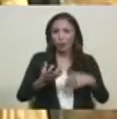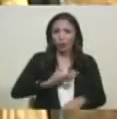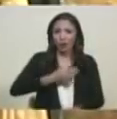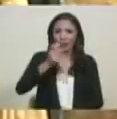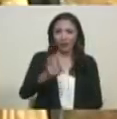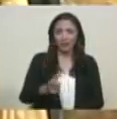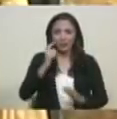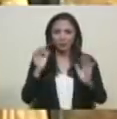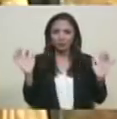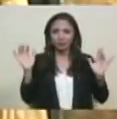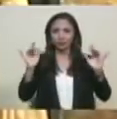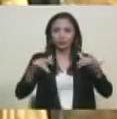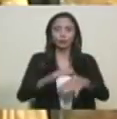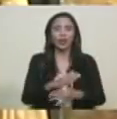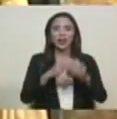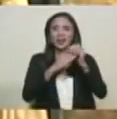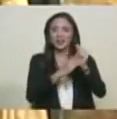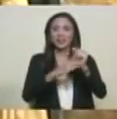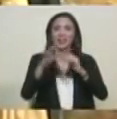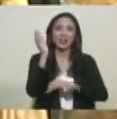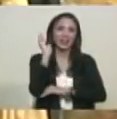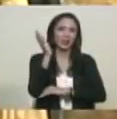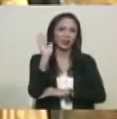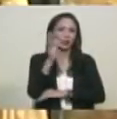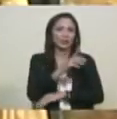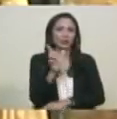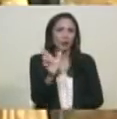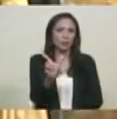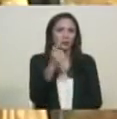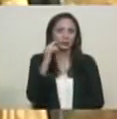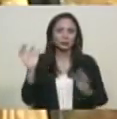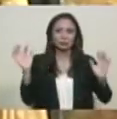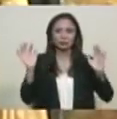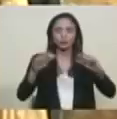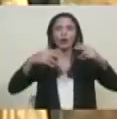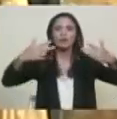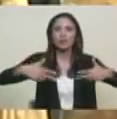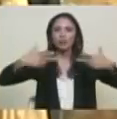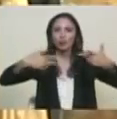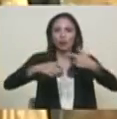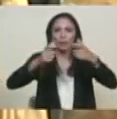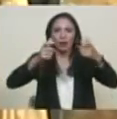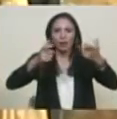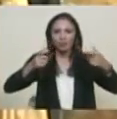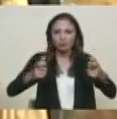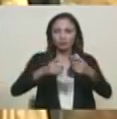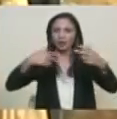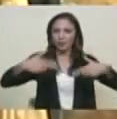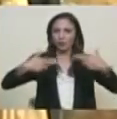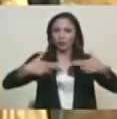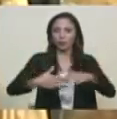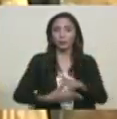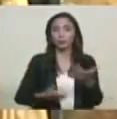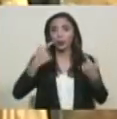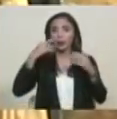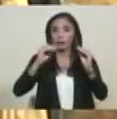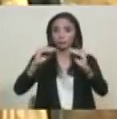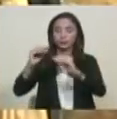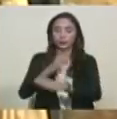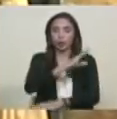con todos los líderes del Congreso, del PSUV. Tenemos una videoconferencia. Invito para que esa videoconferencia, Diosdado,